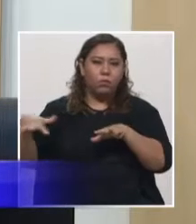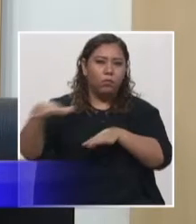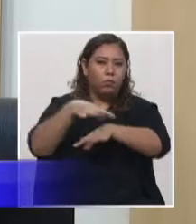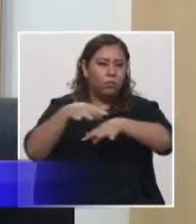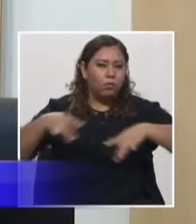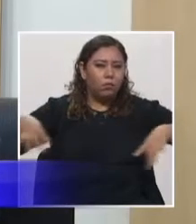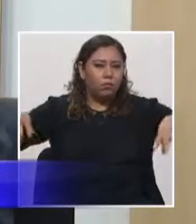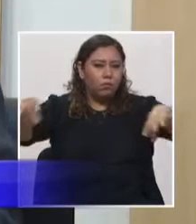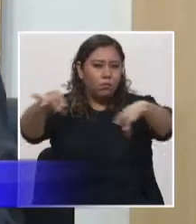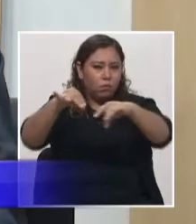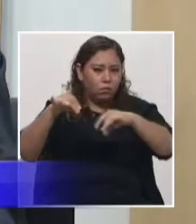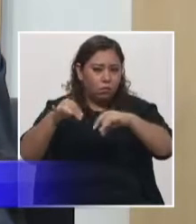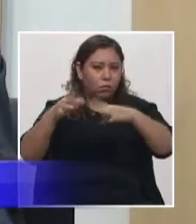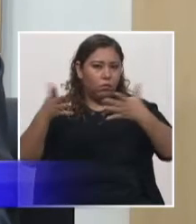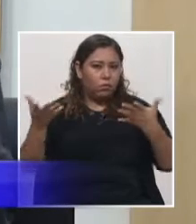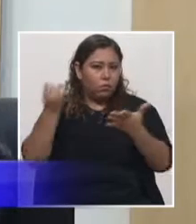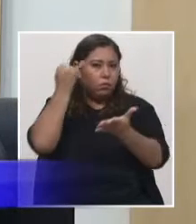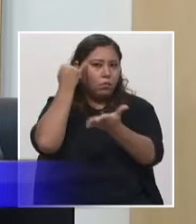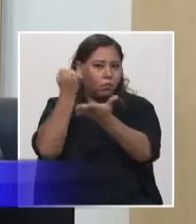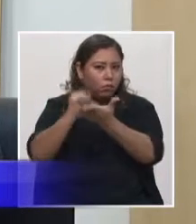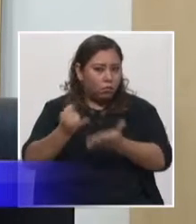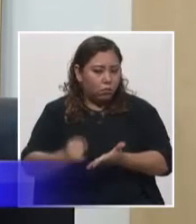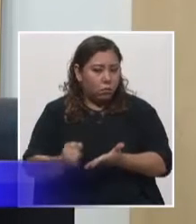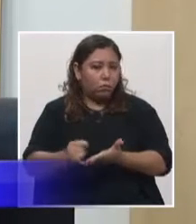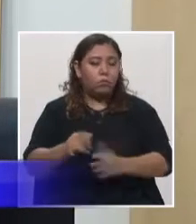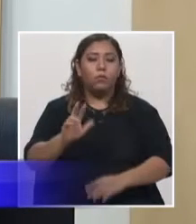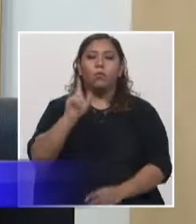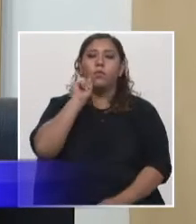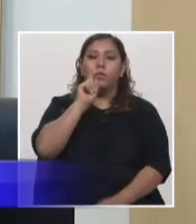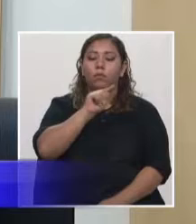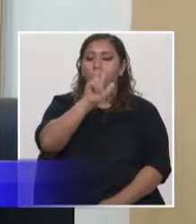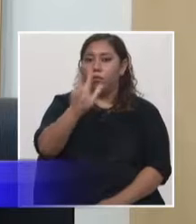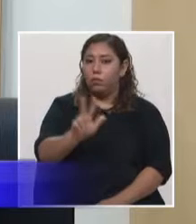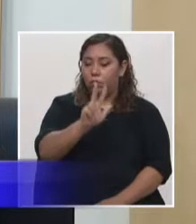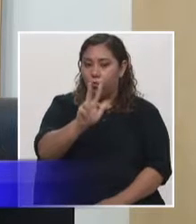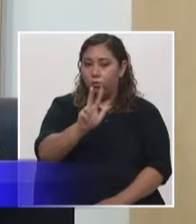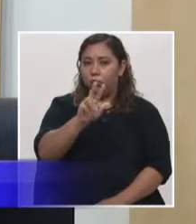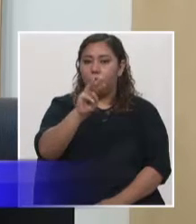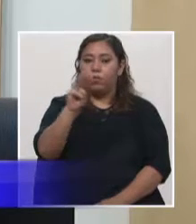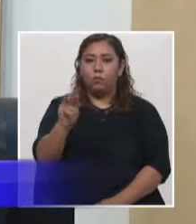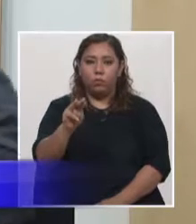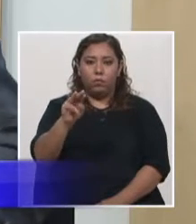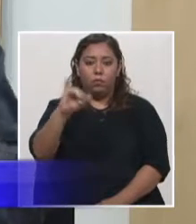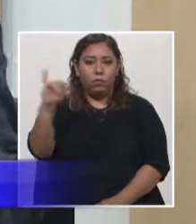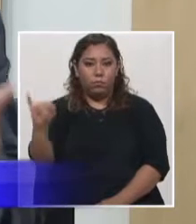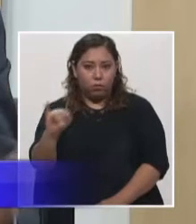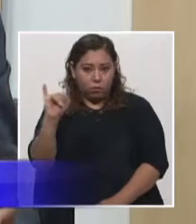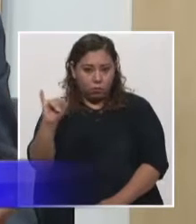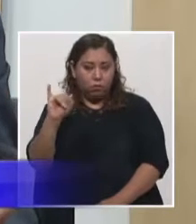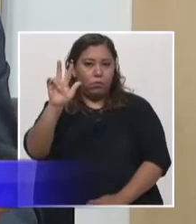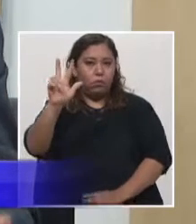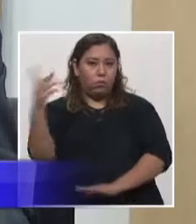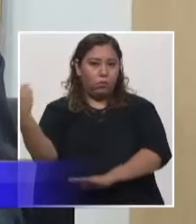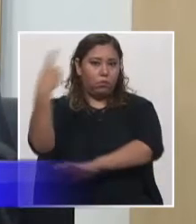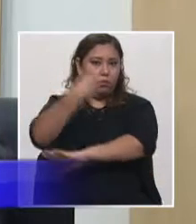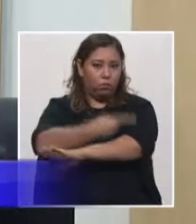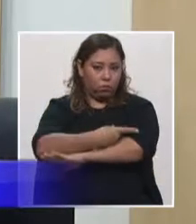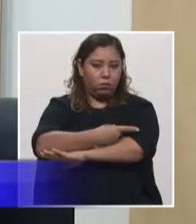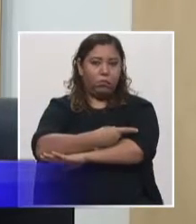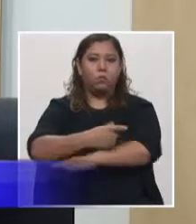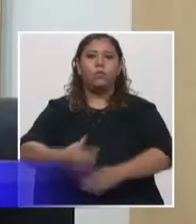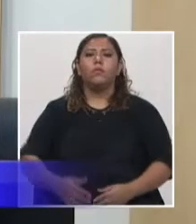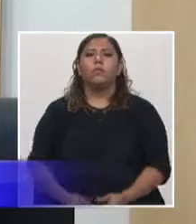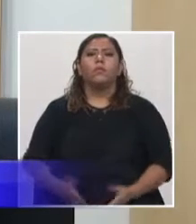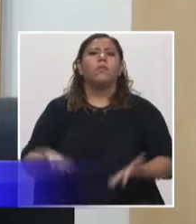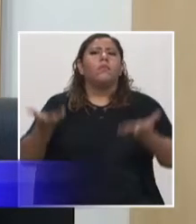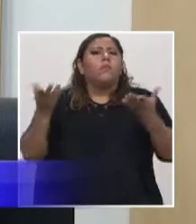17, 17 de julio, miércoles 18 y jueves 19. Durante estos tres días se estarán proporcionando qué, cuál es